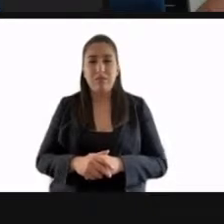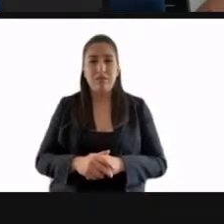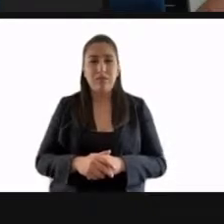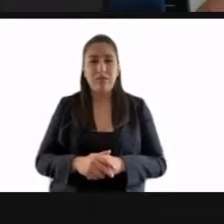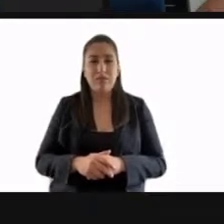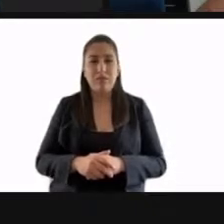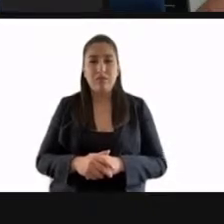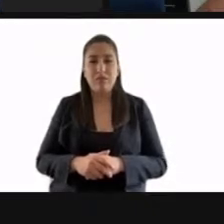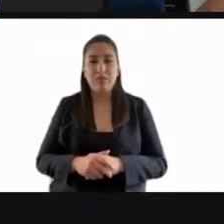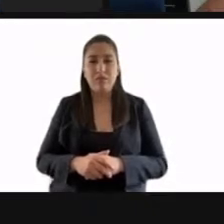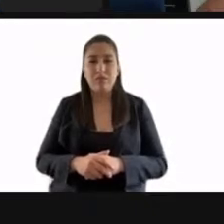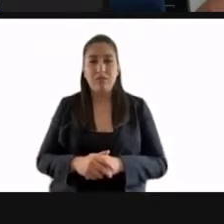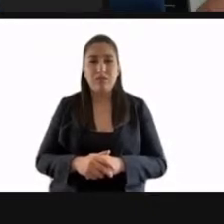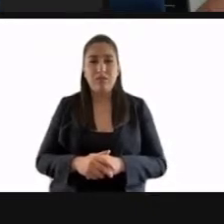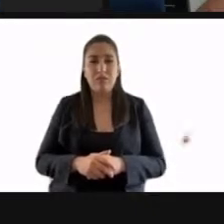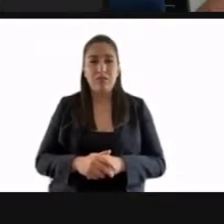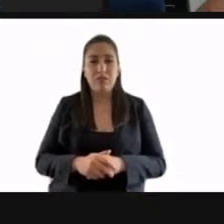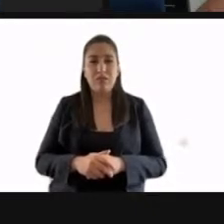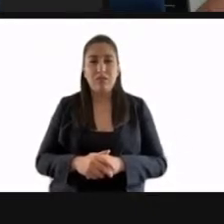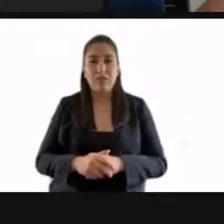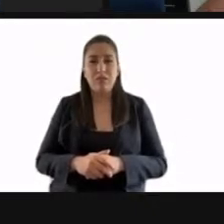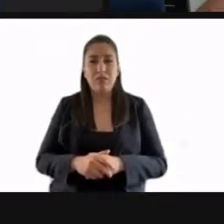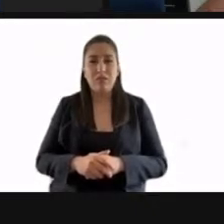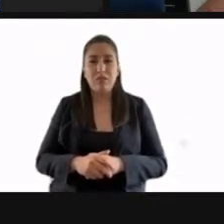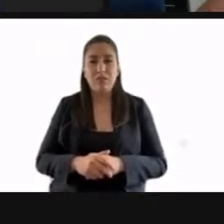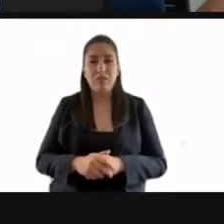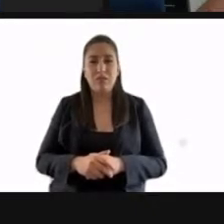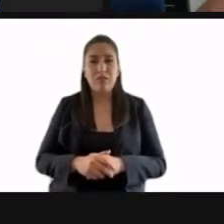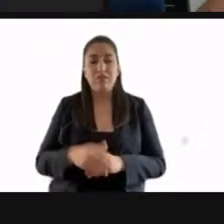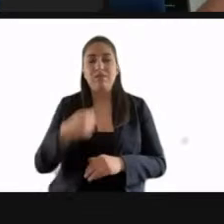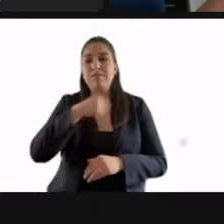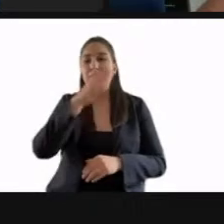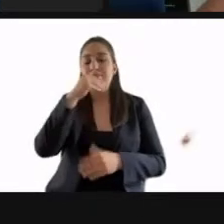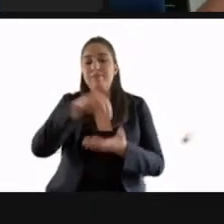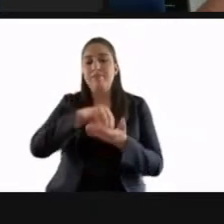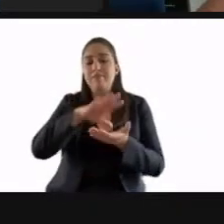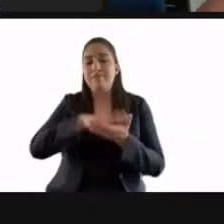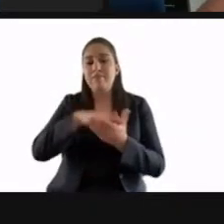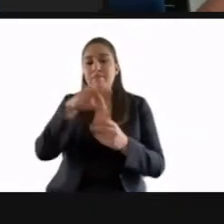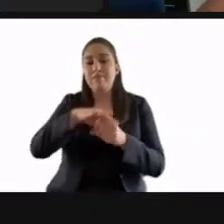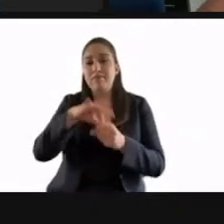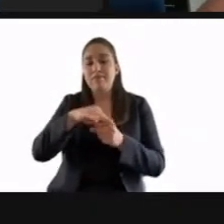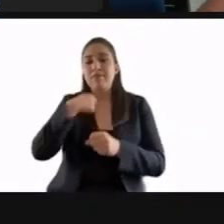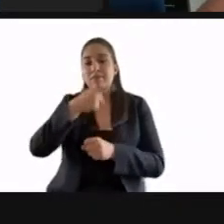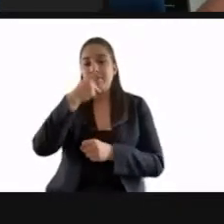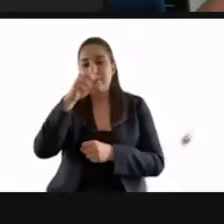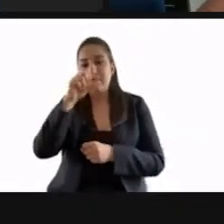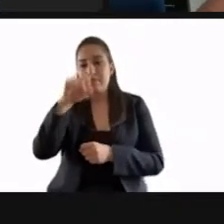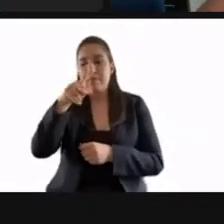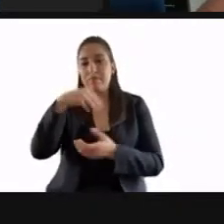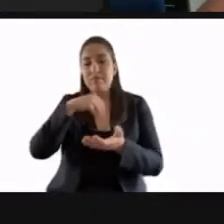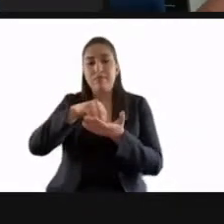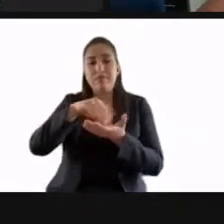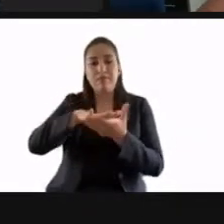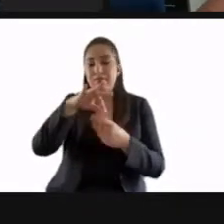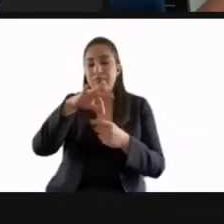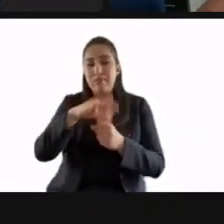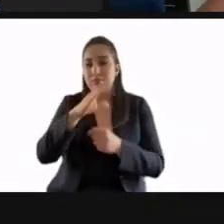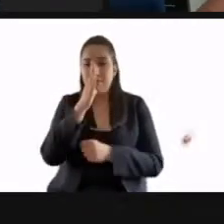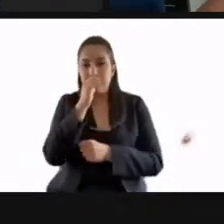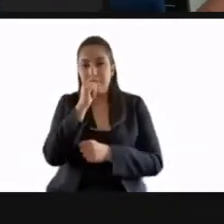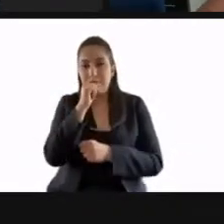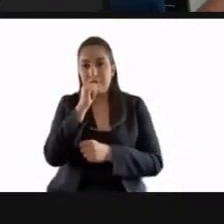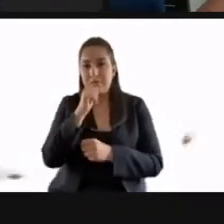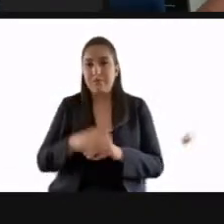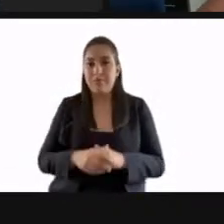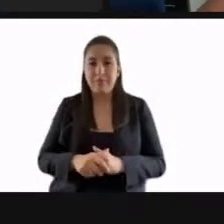No sale, entonces no puedo votar, tengo derecho a voz y estoy aquí presencialmente, pero no tengo derecho